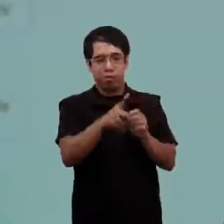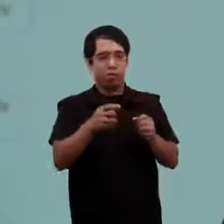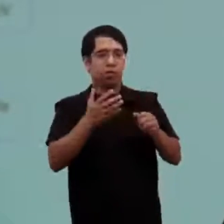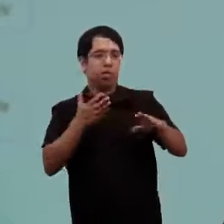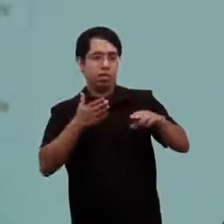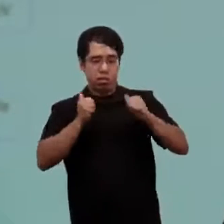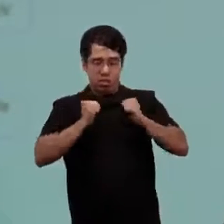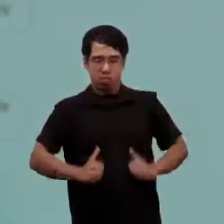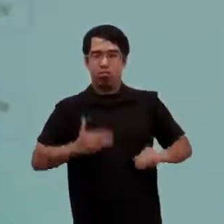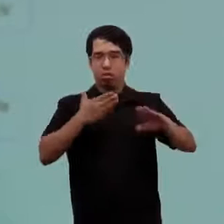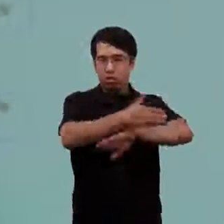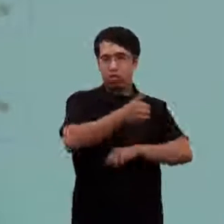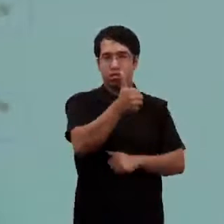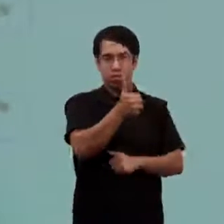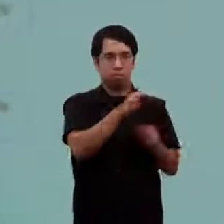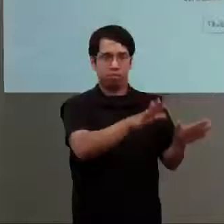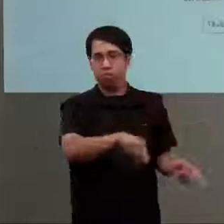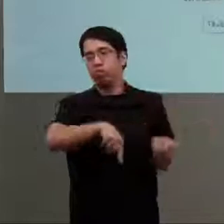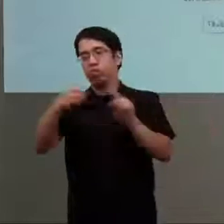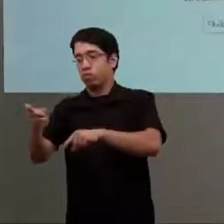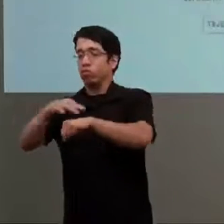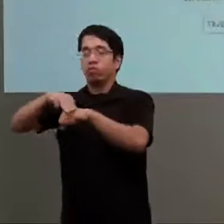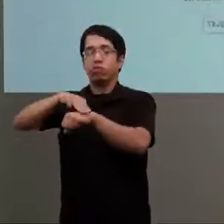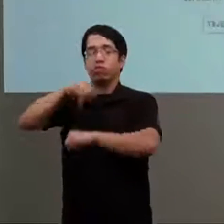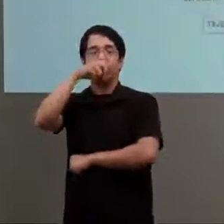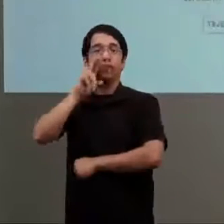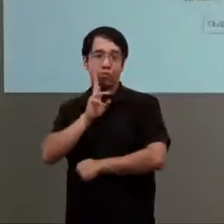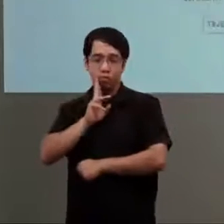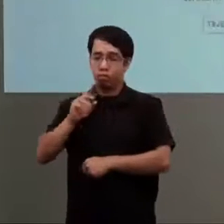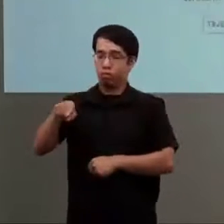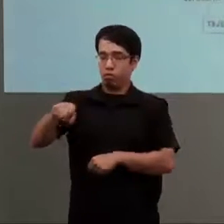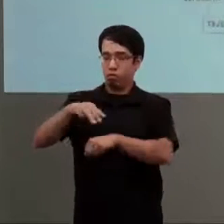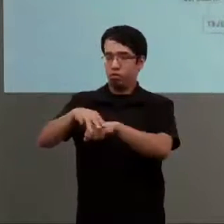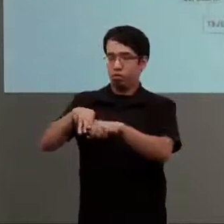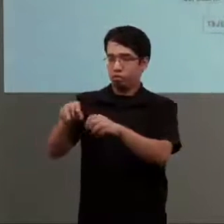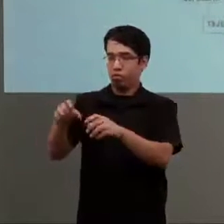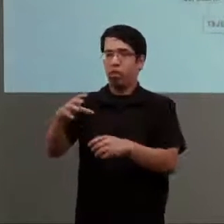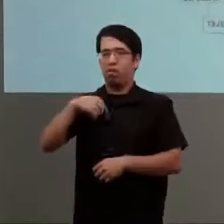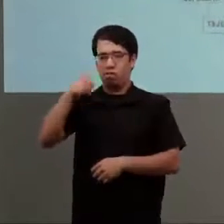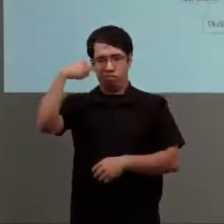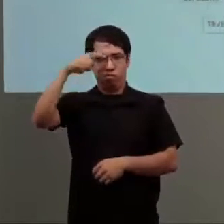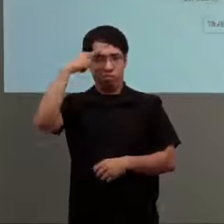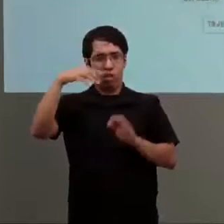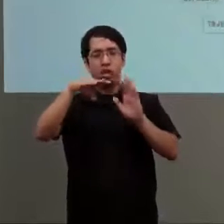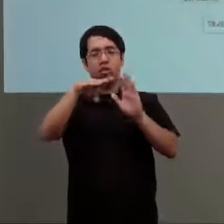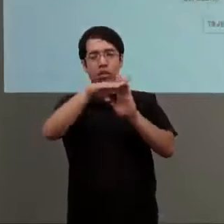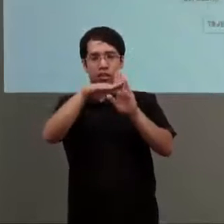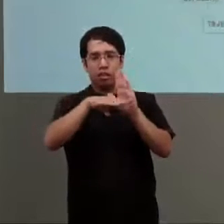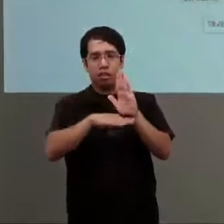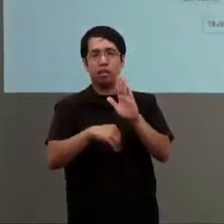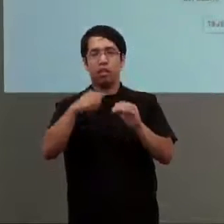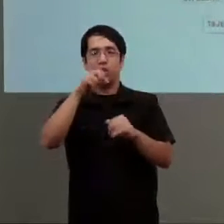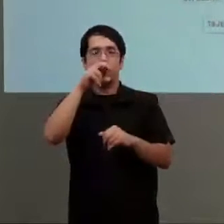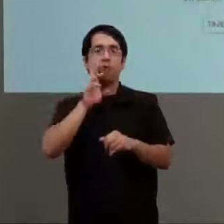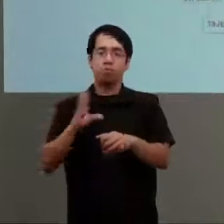Otra articulación es con el Ministerio de Educación. Sabemos que hoy día tenemos reglamentada la ley de educación